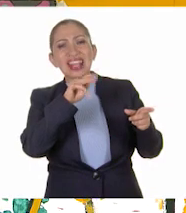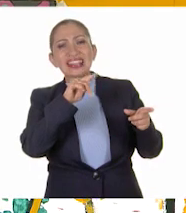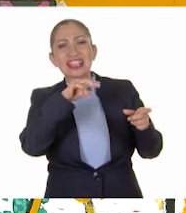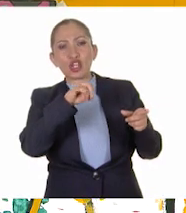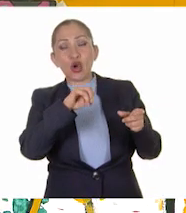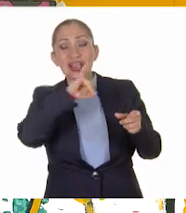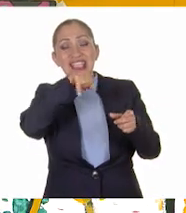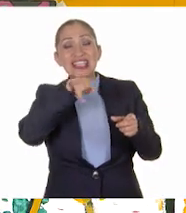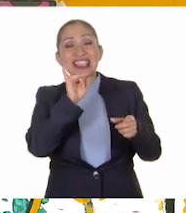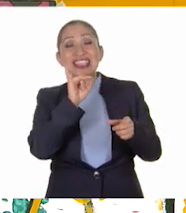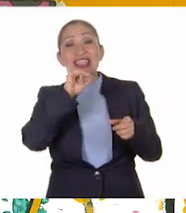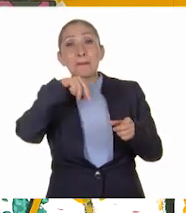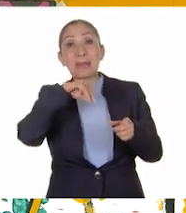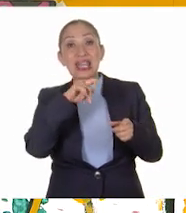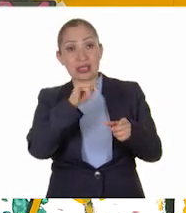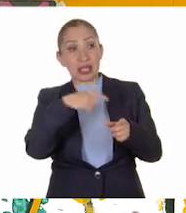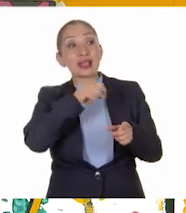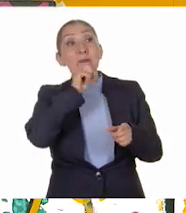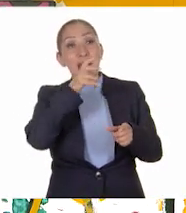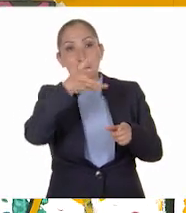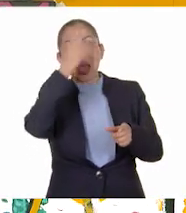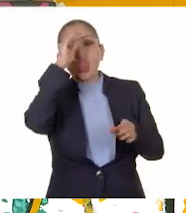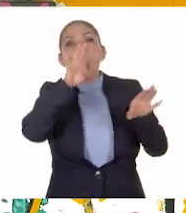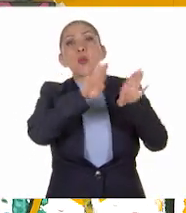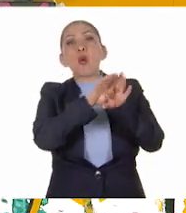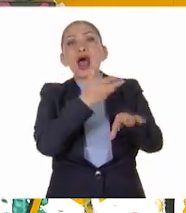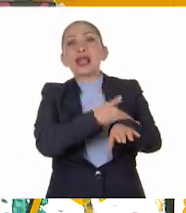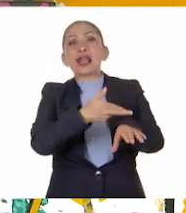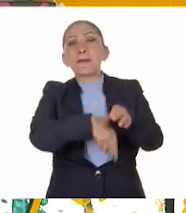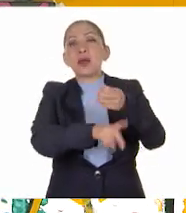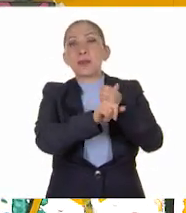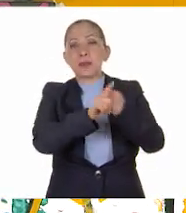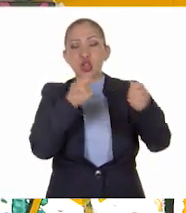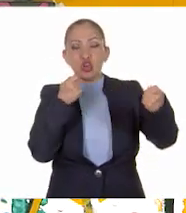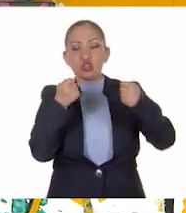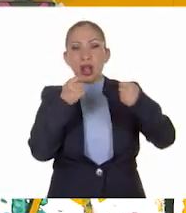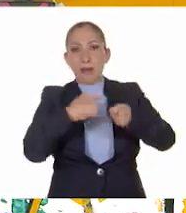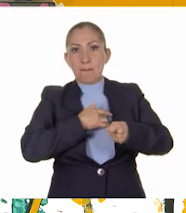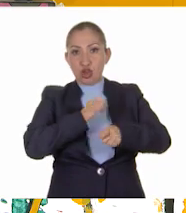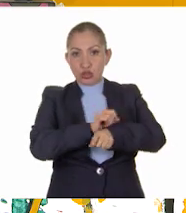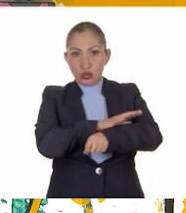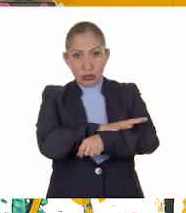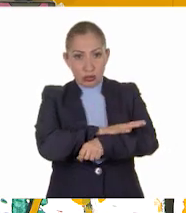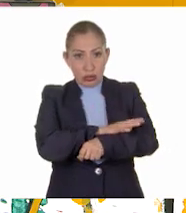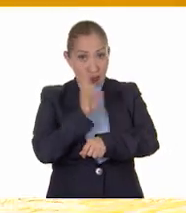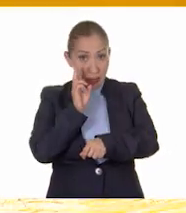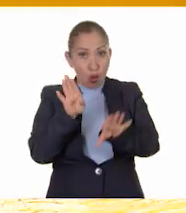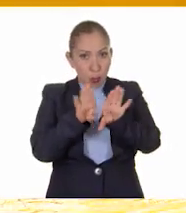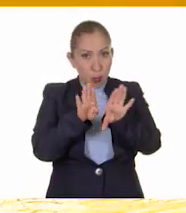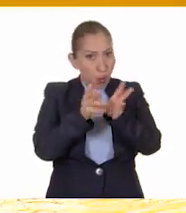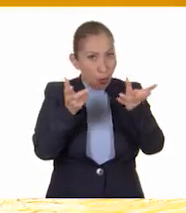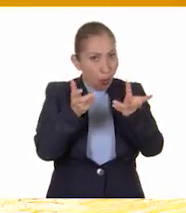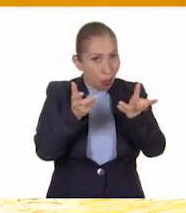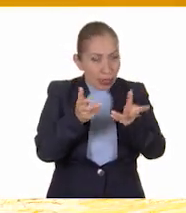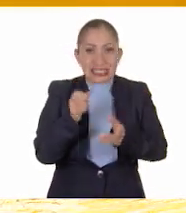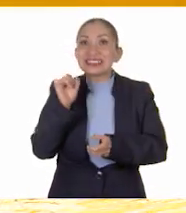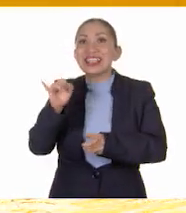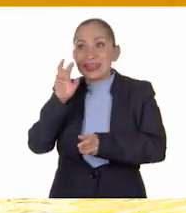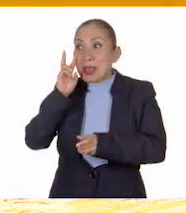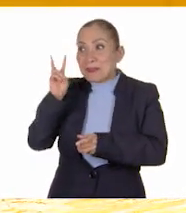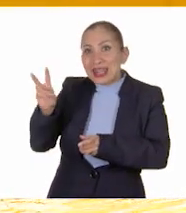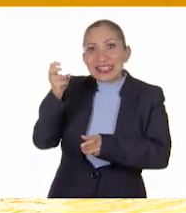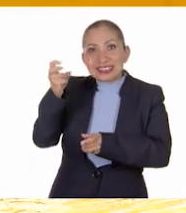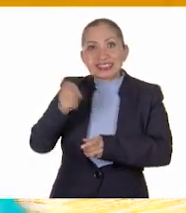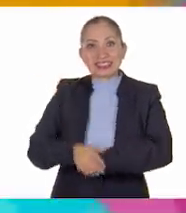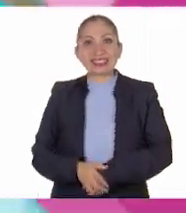Jimenita también están aprendiendo a resolver conflictos y a manejar sus emociones. ¿Vemos cómo lo hacen? ¡Sí! ¡Vamos